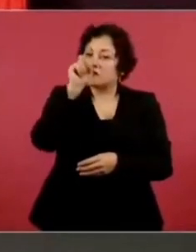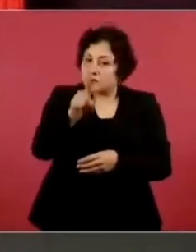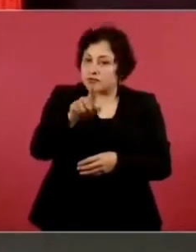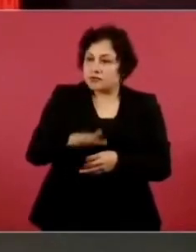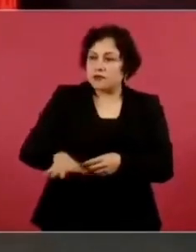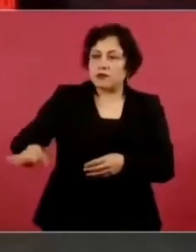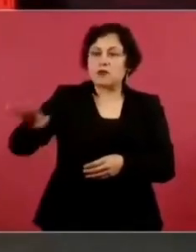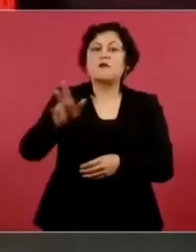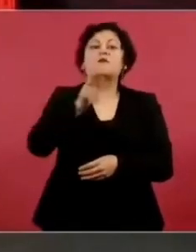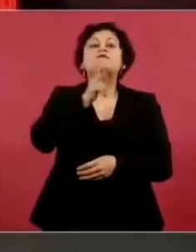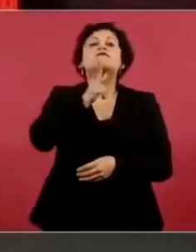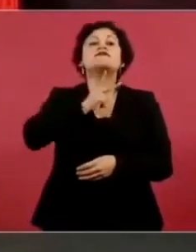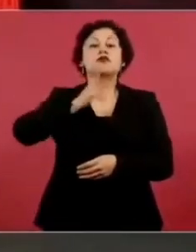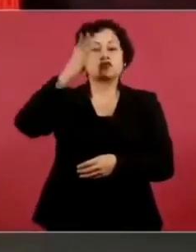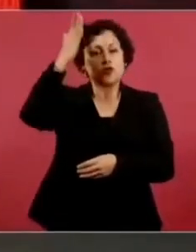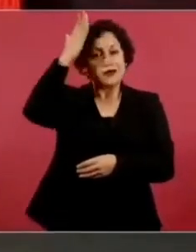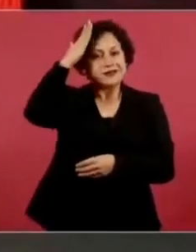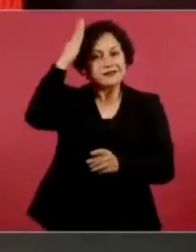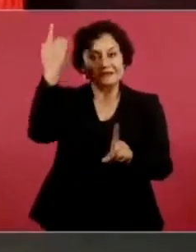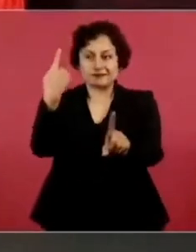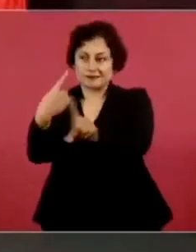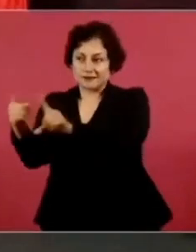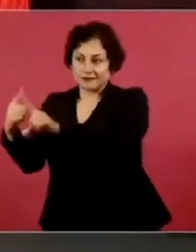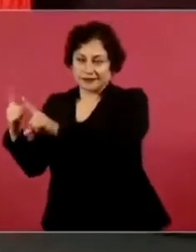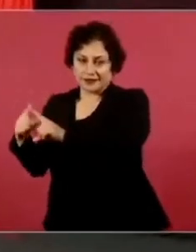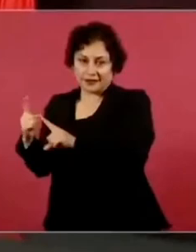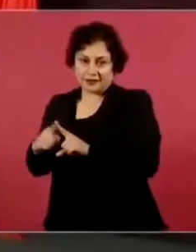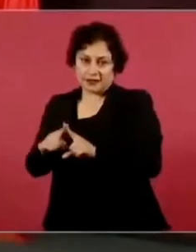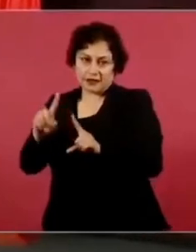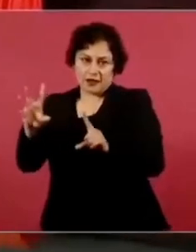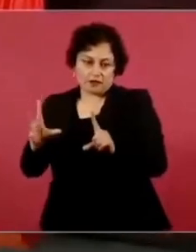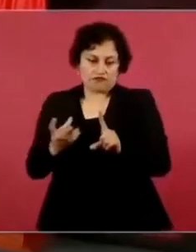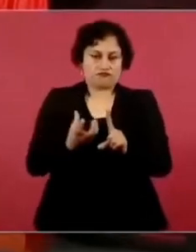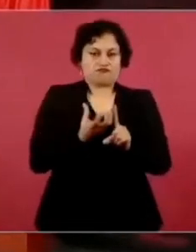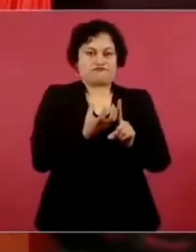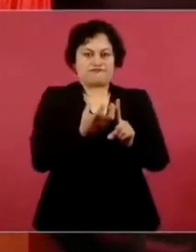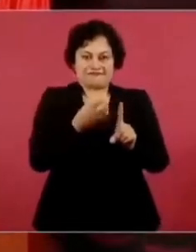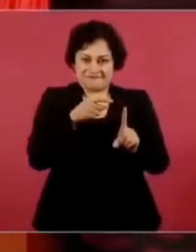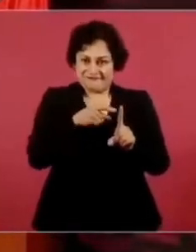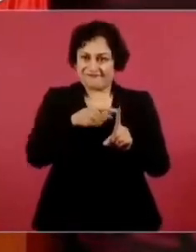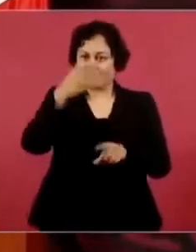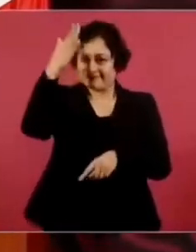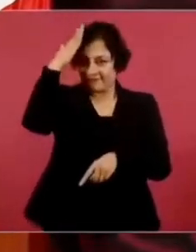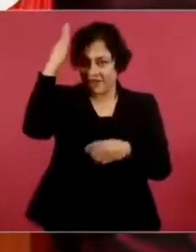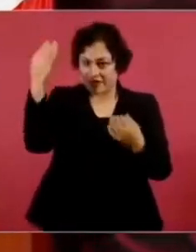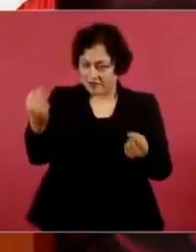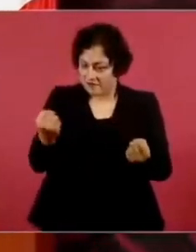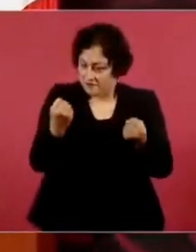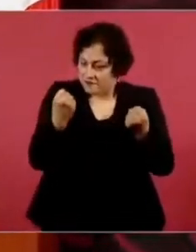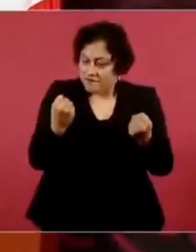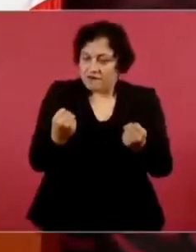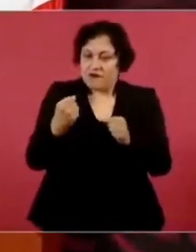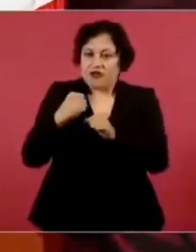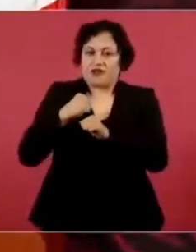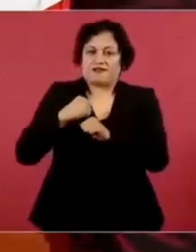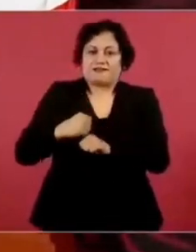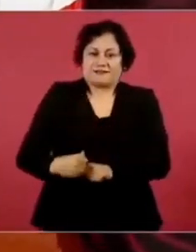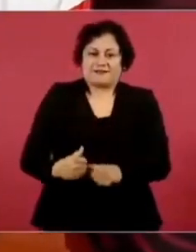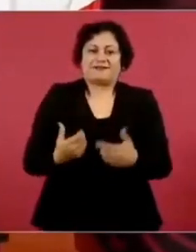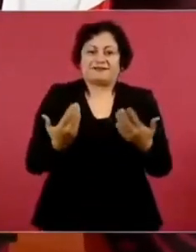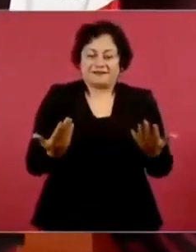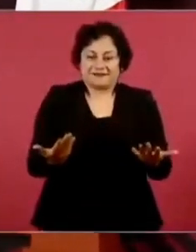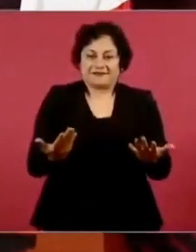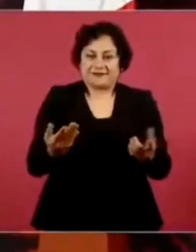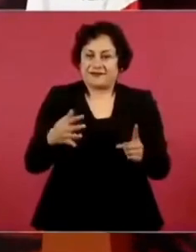petroleras estaban alineados